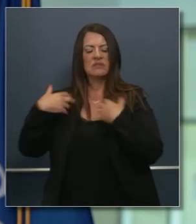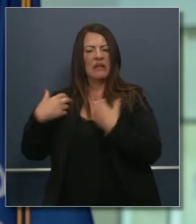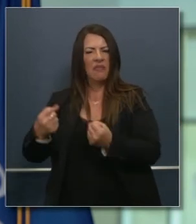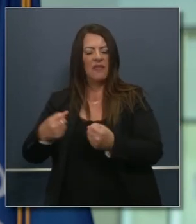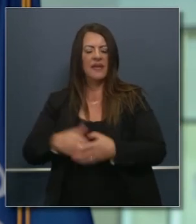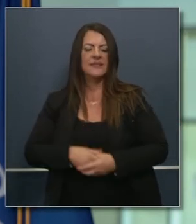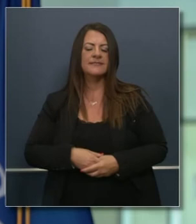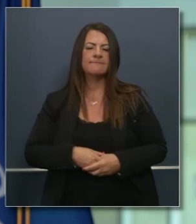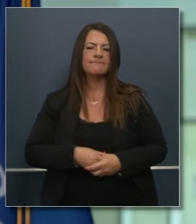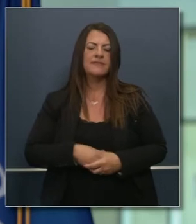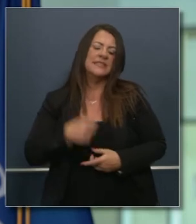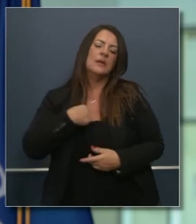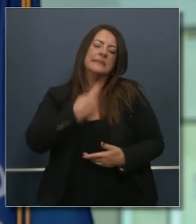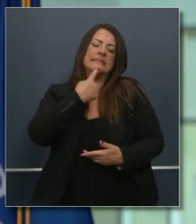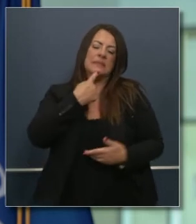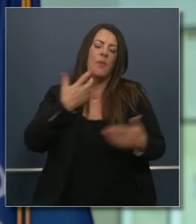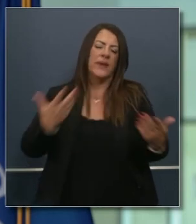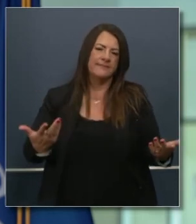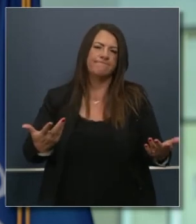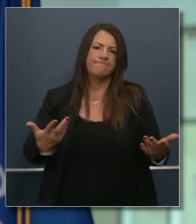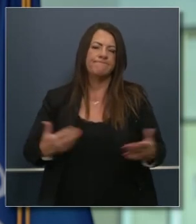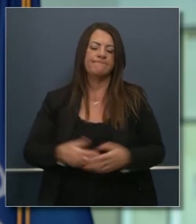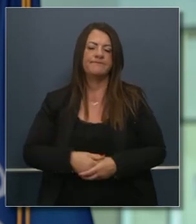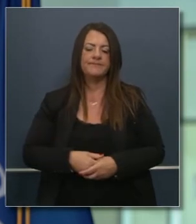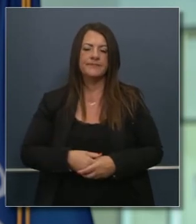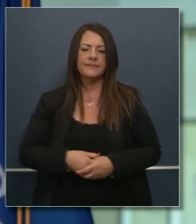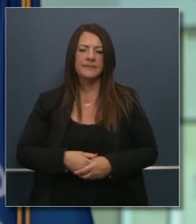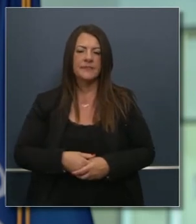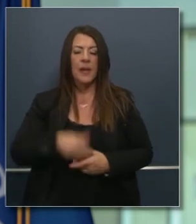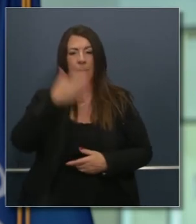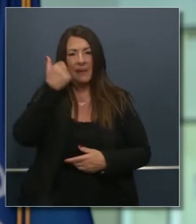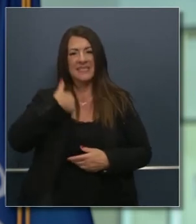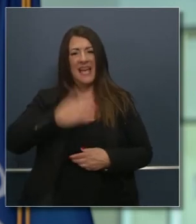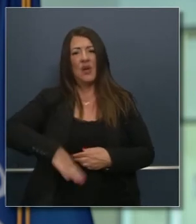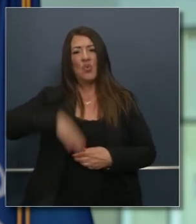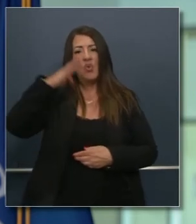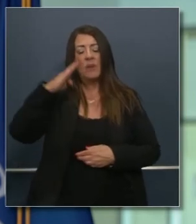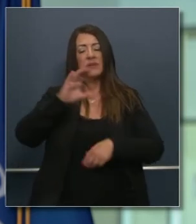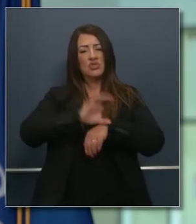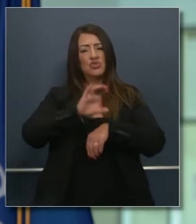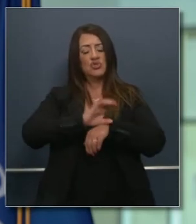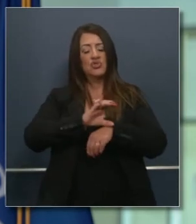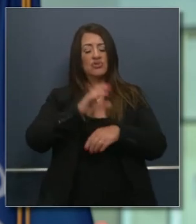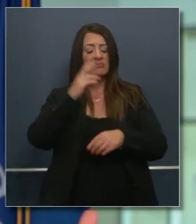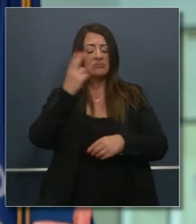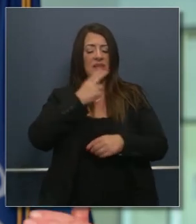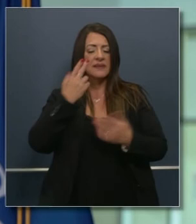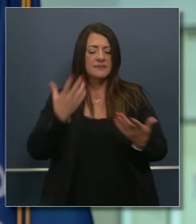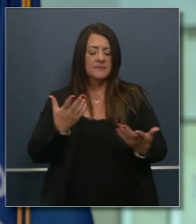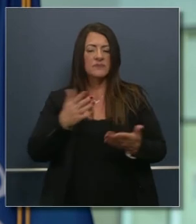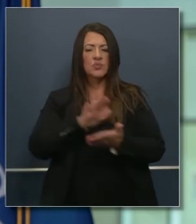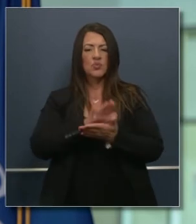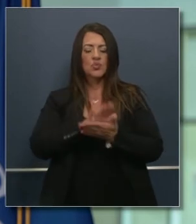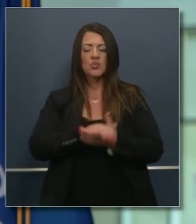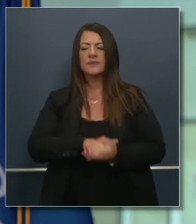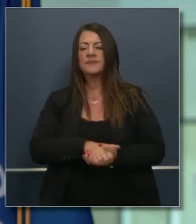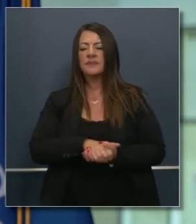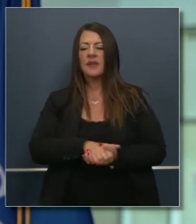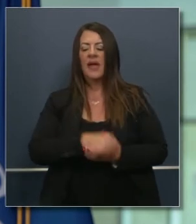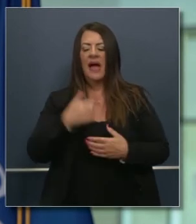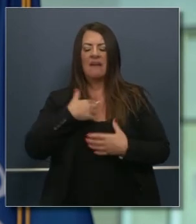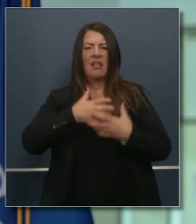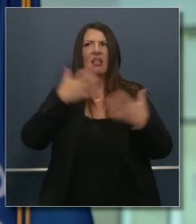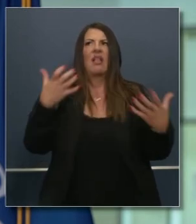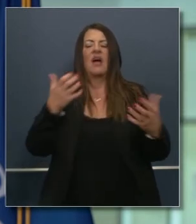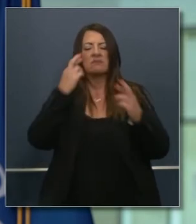escuela y otros también de modo que por definición estoy descontento con esa decisión particularmente alguien que creció en la iglesia y que